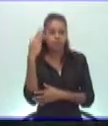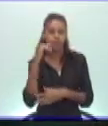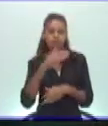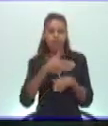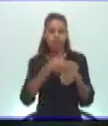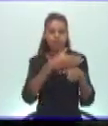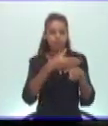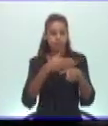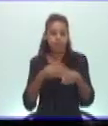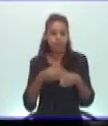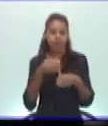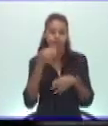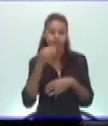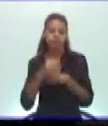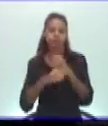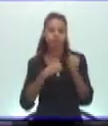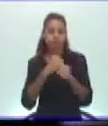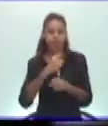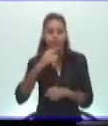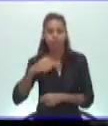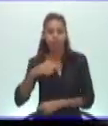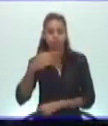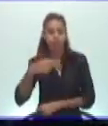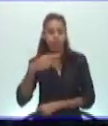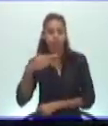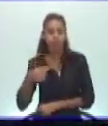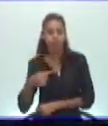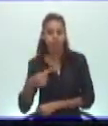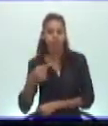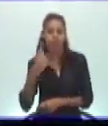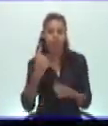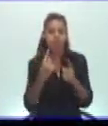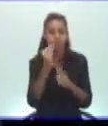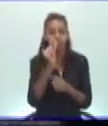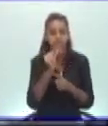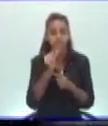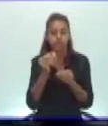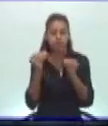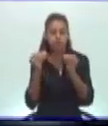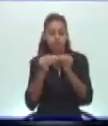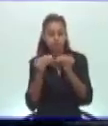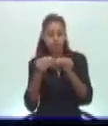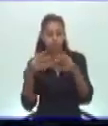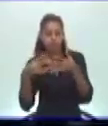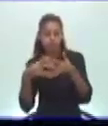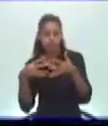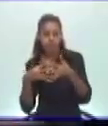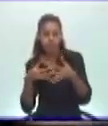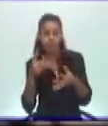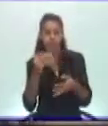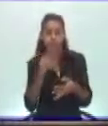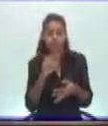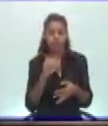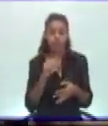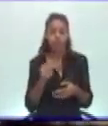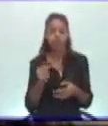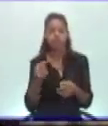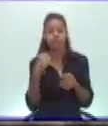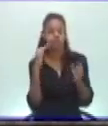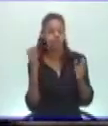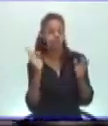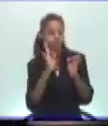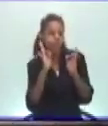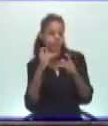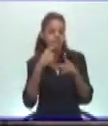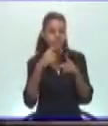jóvenes que asocian el consumo de drogas con la diversión o buscan en ellas una vía de escape a sus